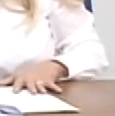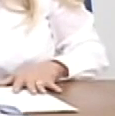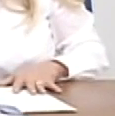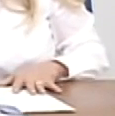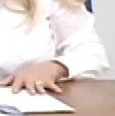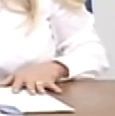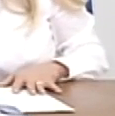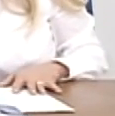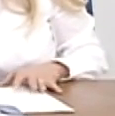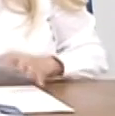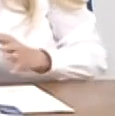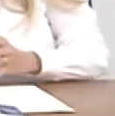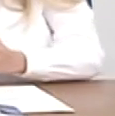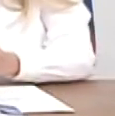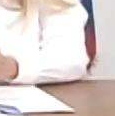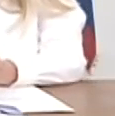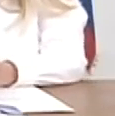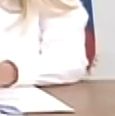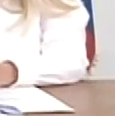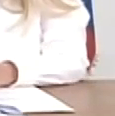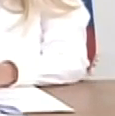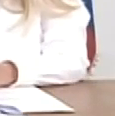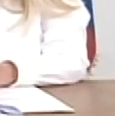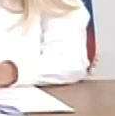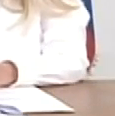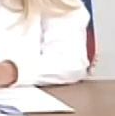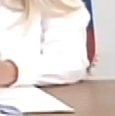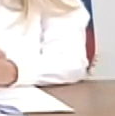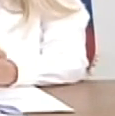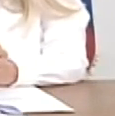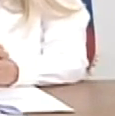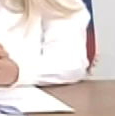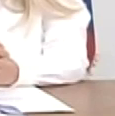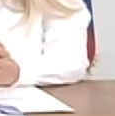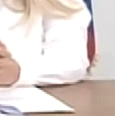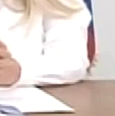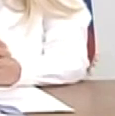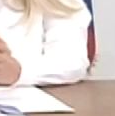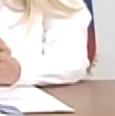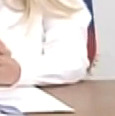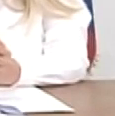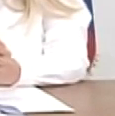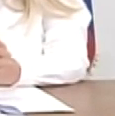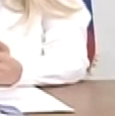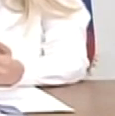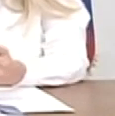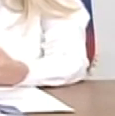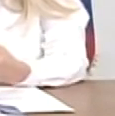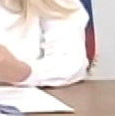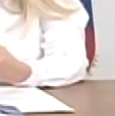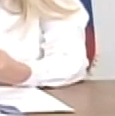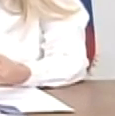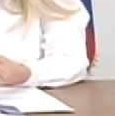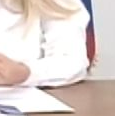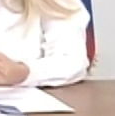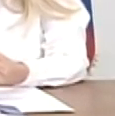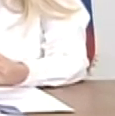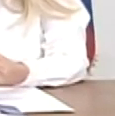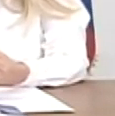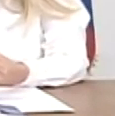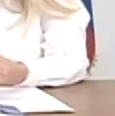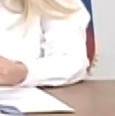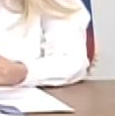yo hago el llamado a toda la familia. Vamos a mantenernos en la cuarentena, vamos a seguir dando el